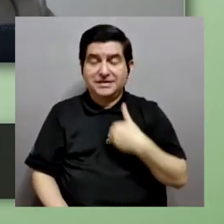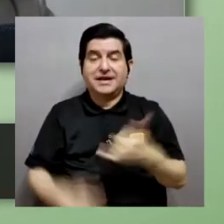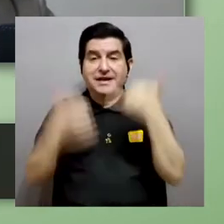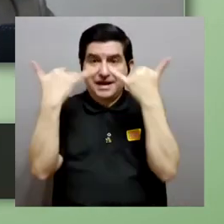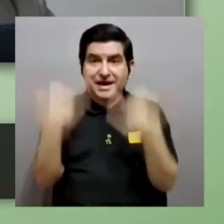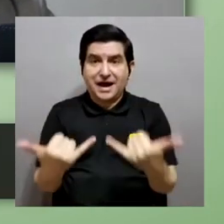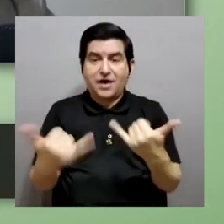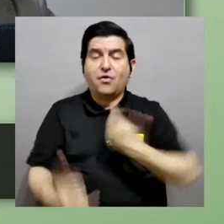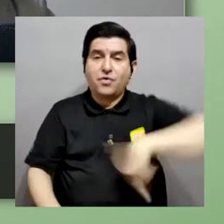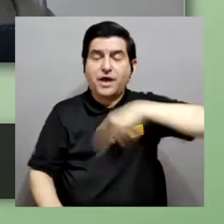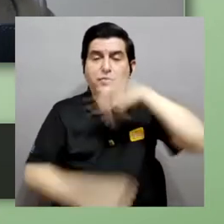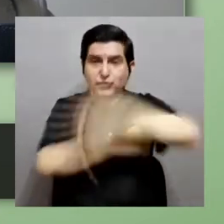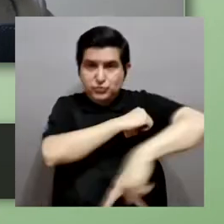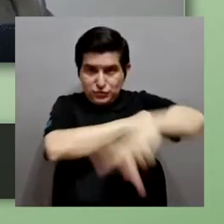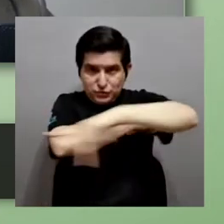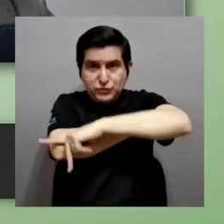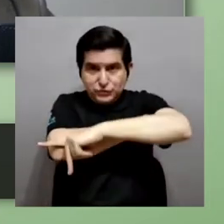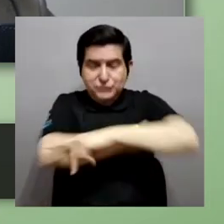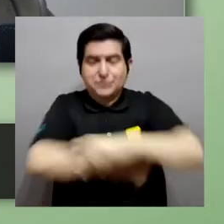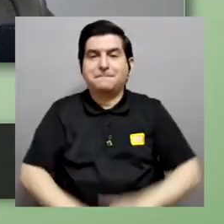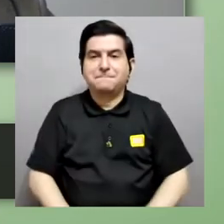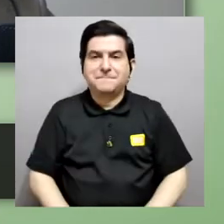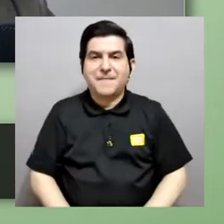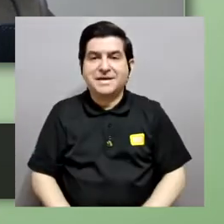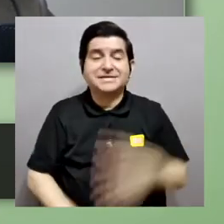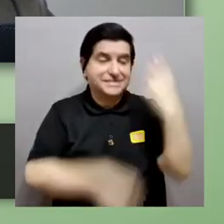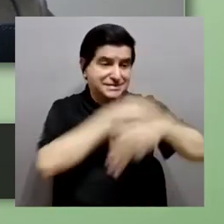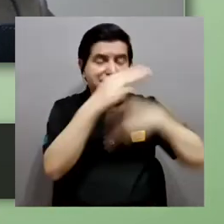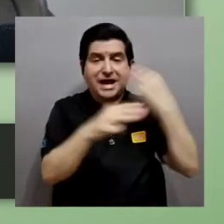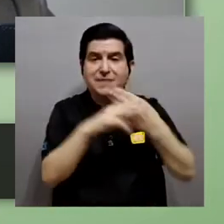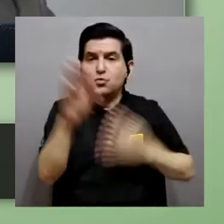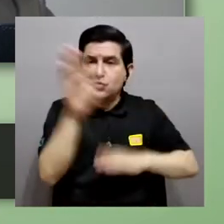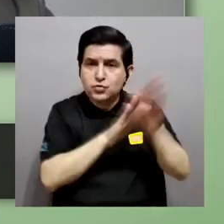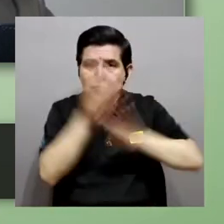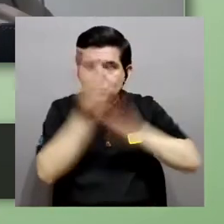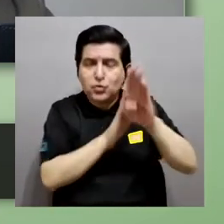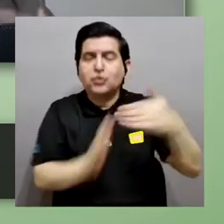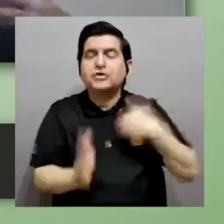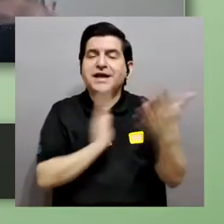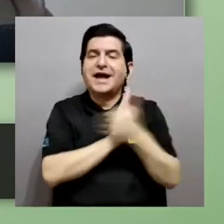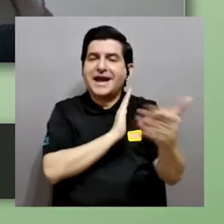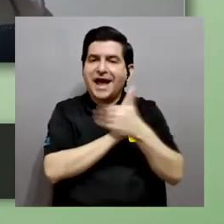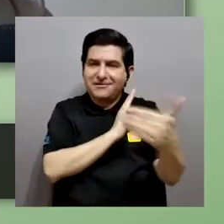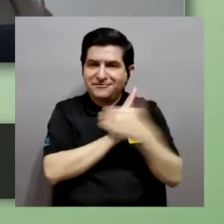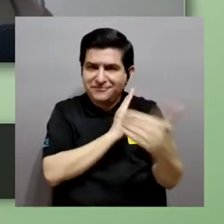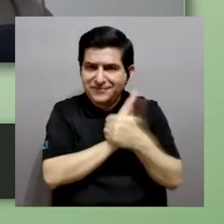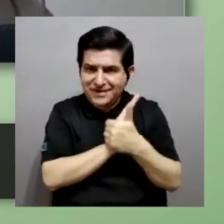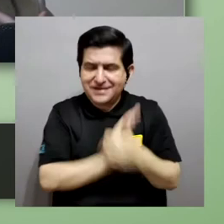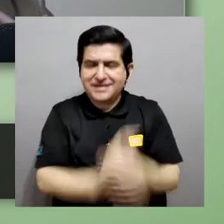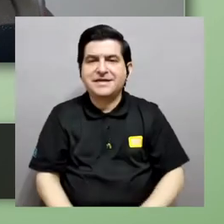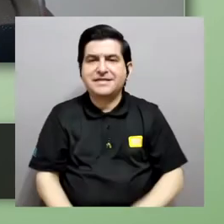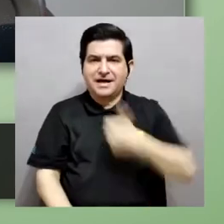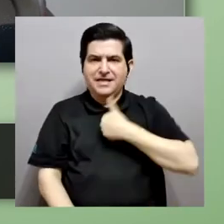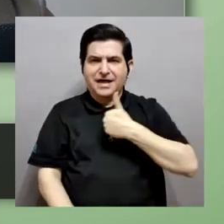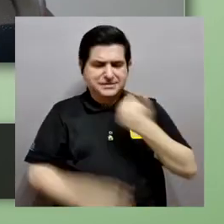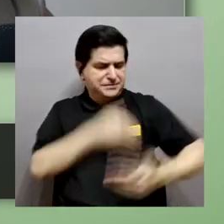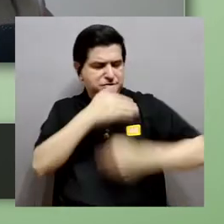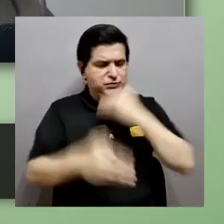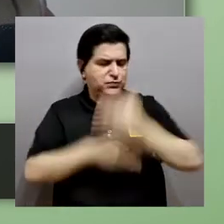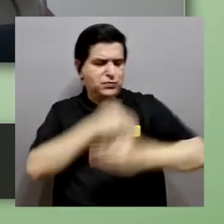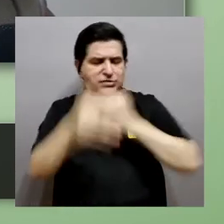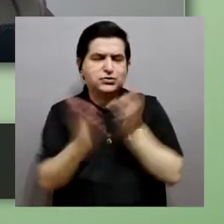países, digamos, del mundo en desarrollo que tiene la capacidad de autogestionar investigación